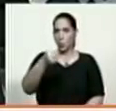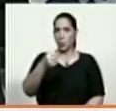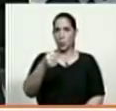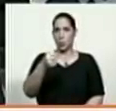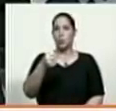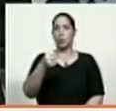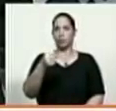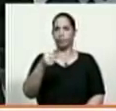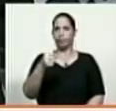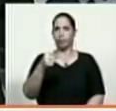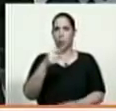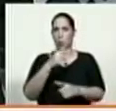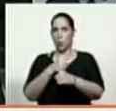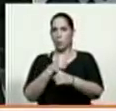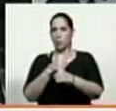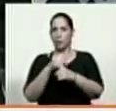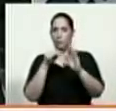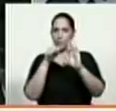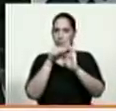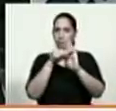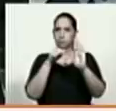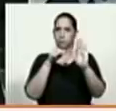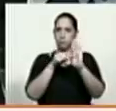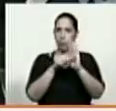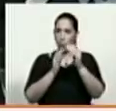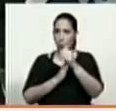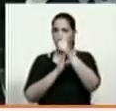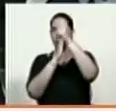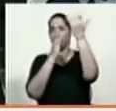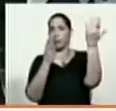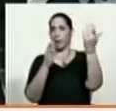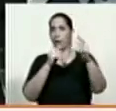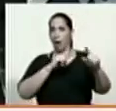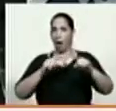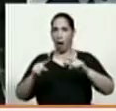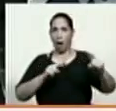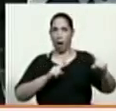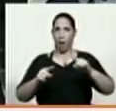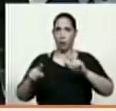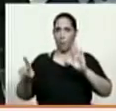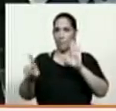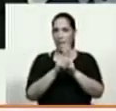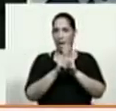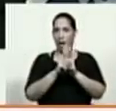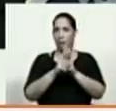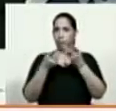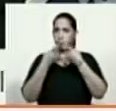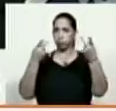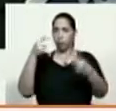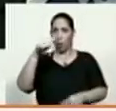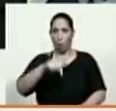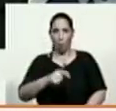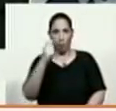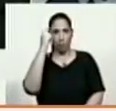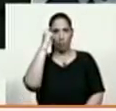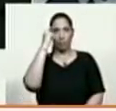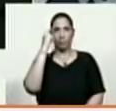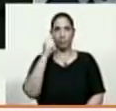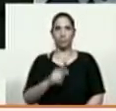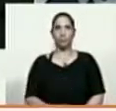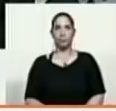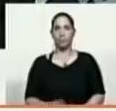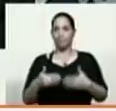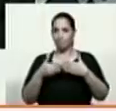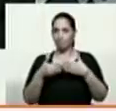sus competencias como líder de la acción penal, quiere anunciar el día de hoy la